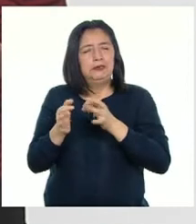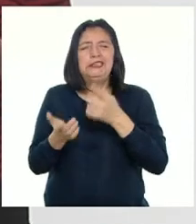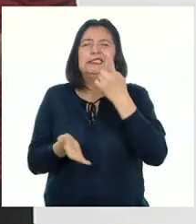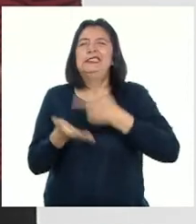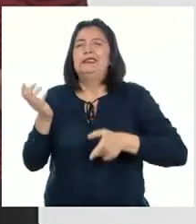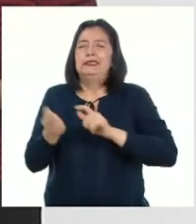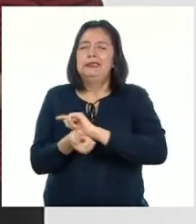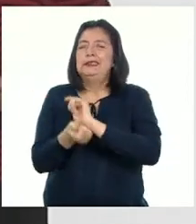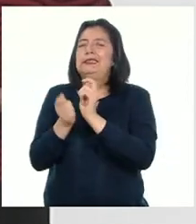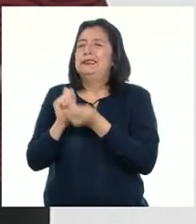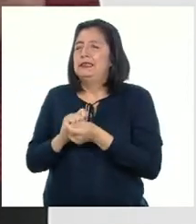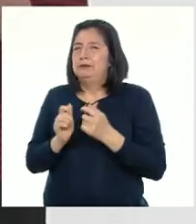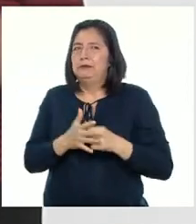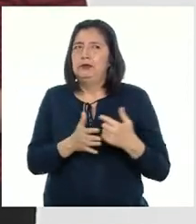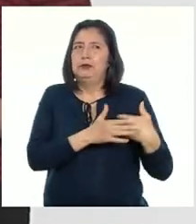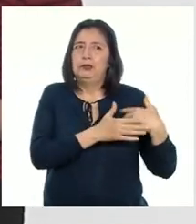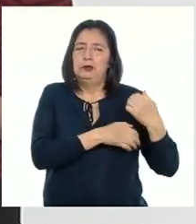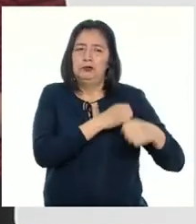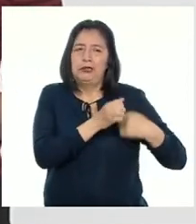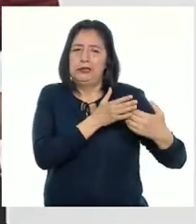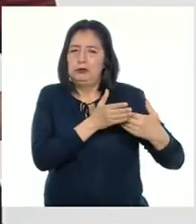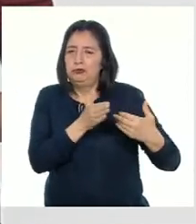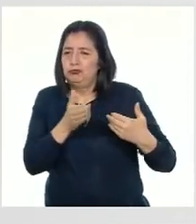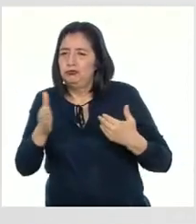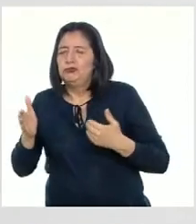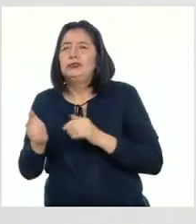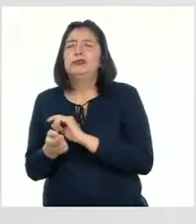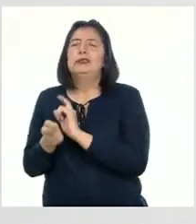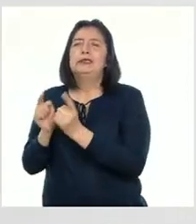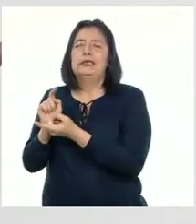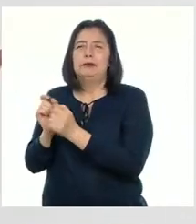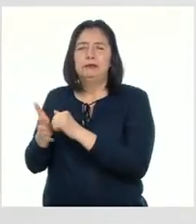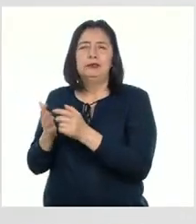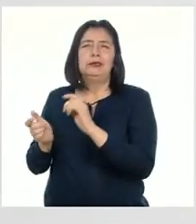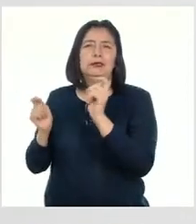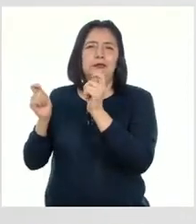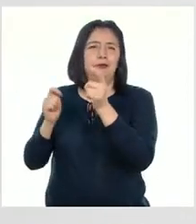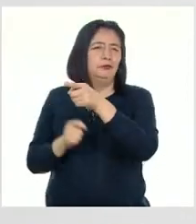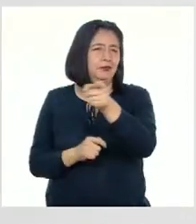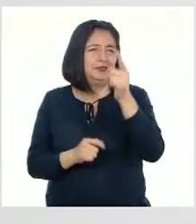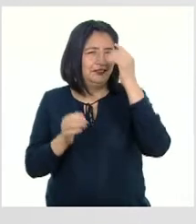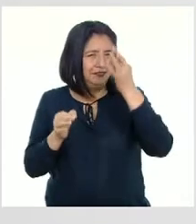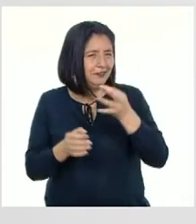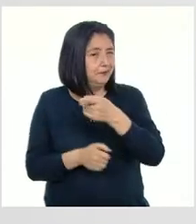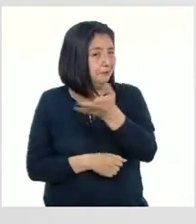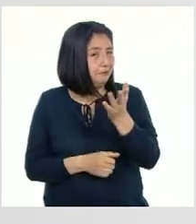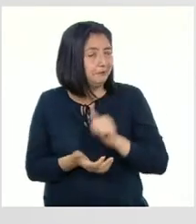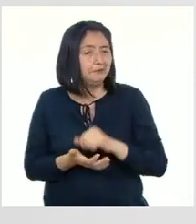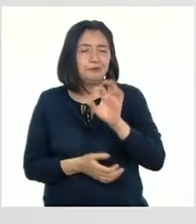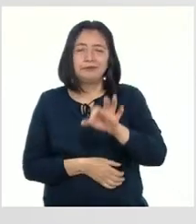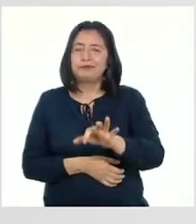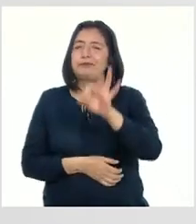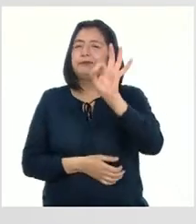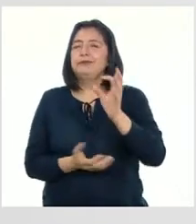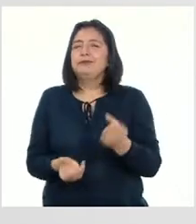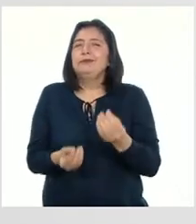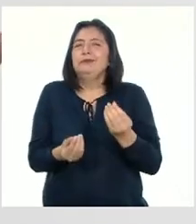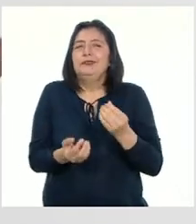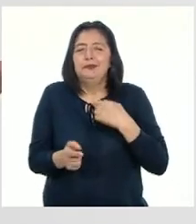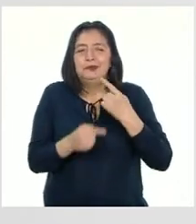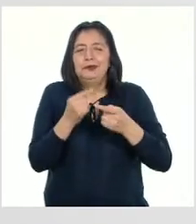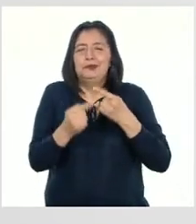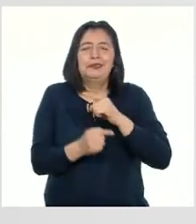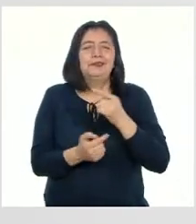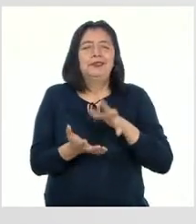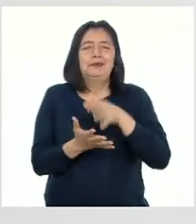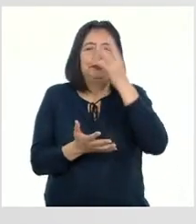cambios han encontrado a través del tiempo en estas celebraciones Ustedes deciden Así que elijan la forma de contar sus